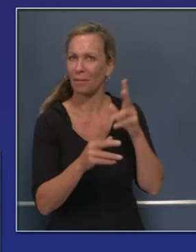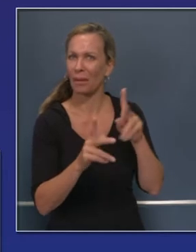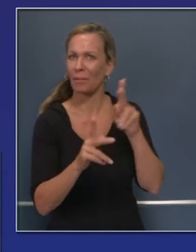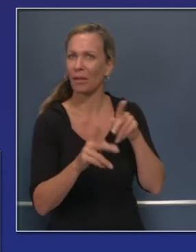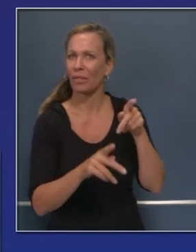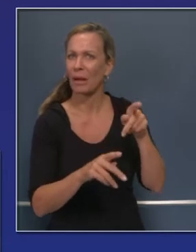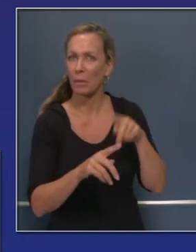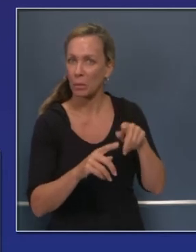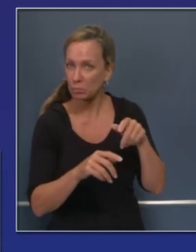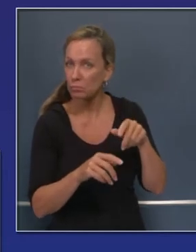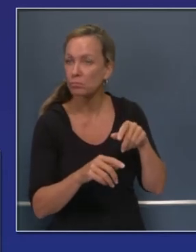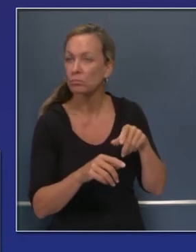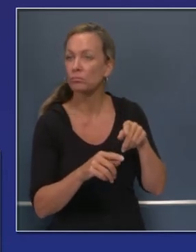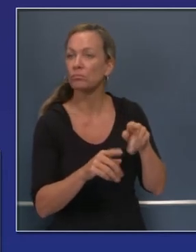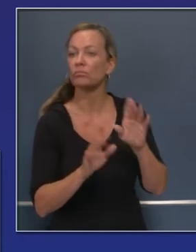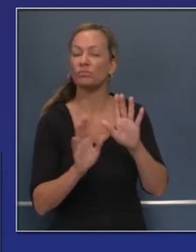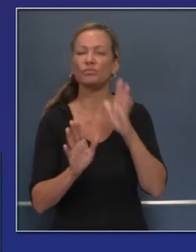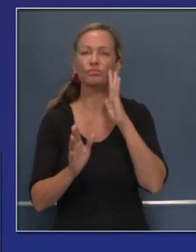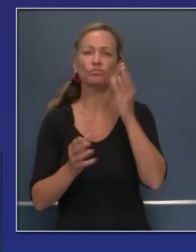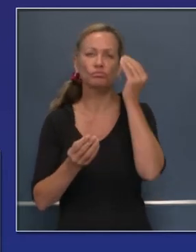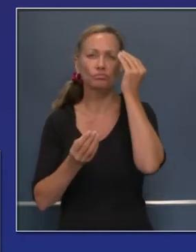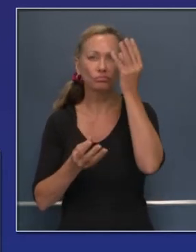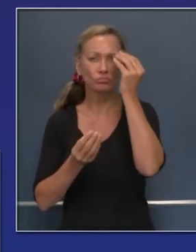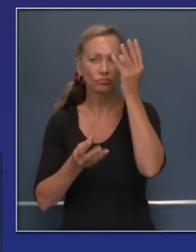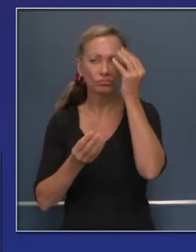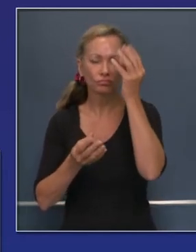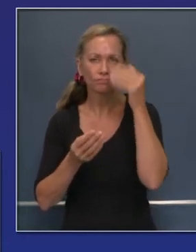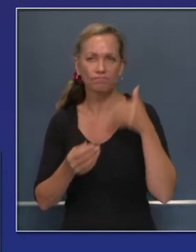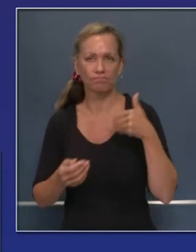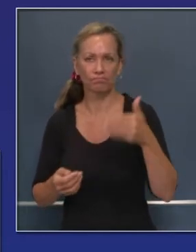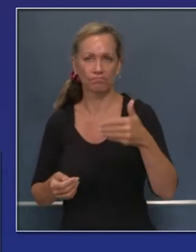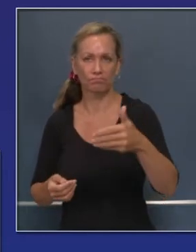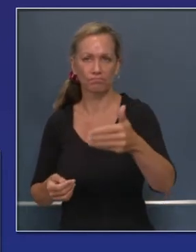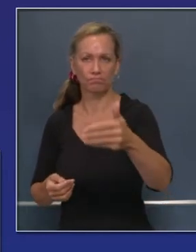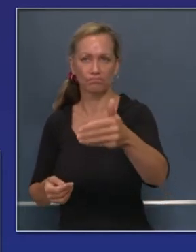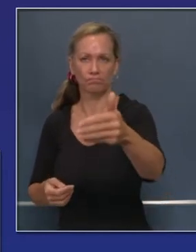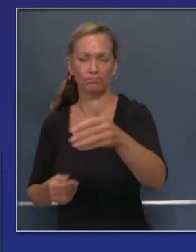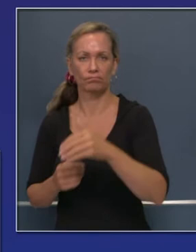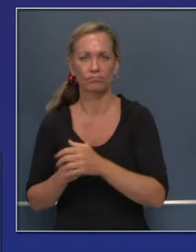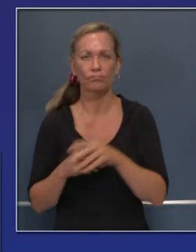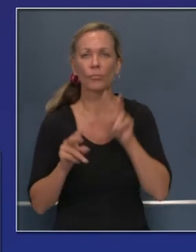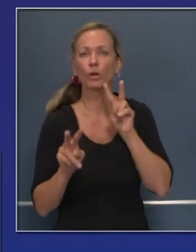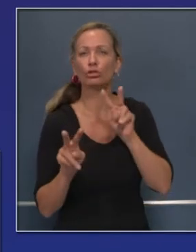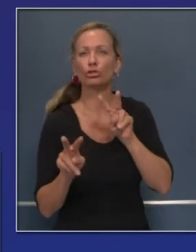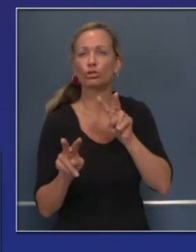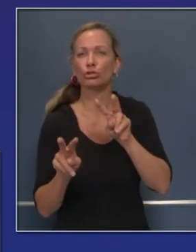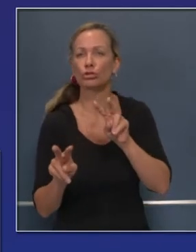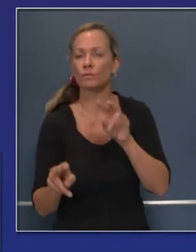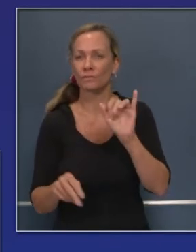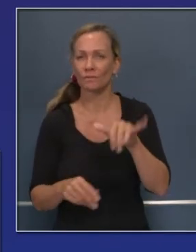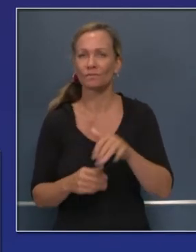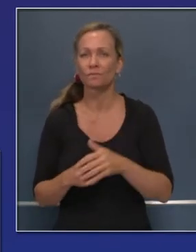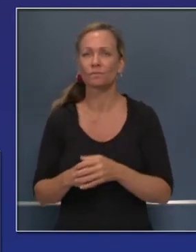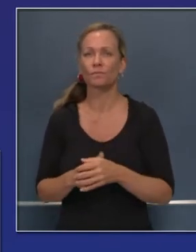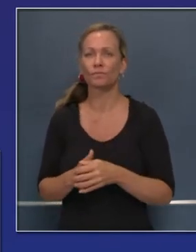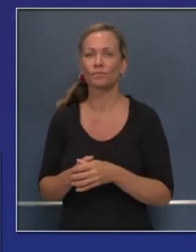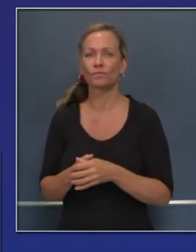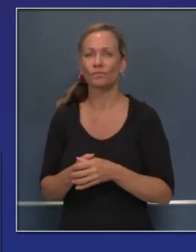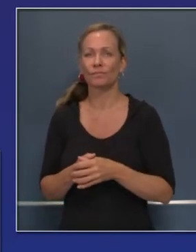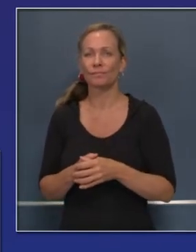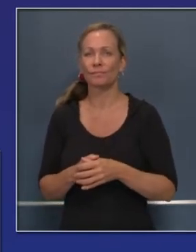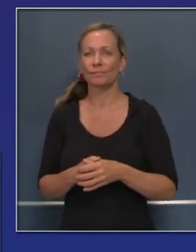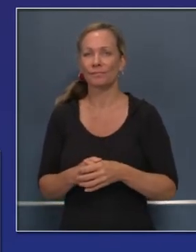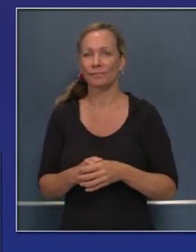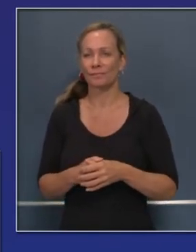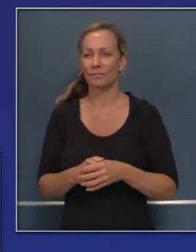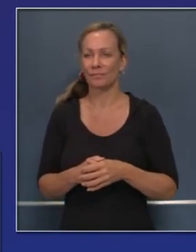condados y más reseñas serán presentadas al seguir presentando más información a lo largo de los próximos días.